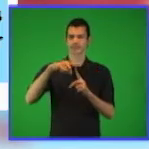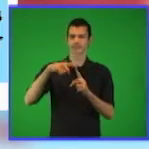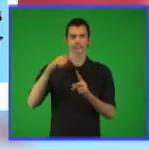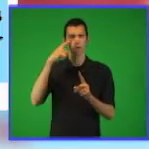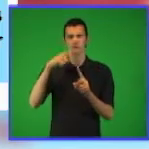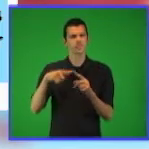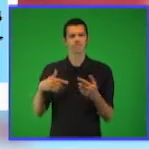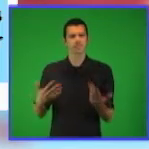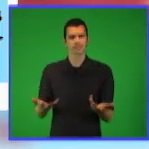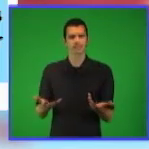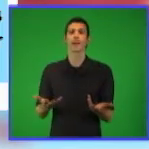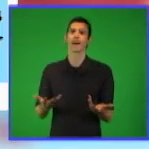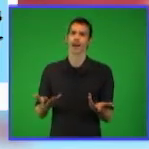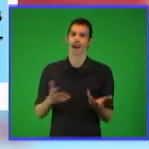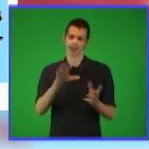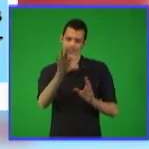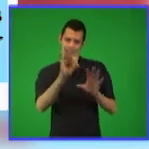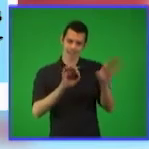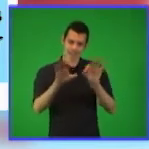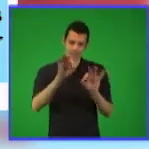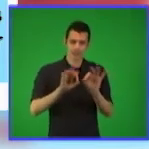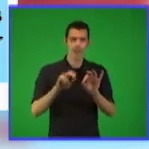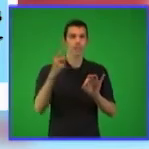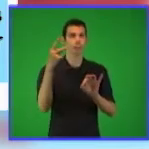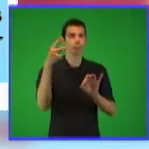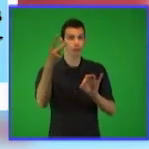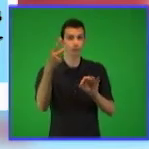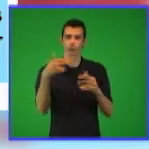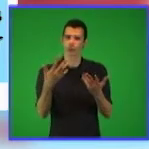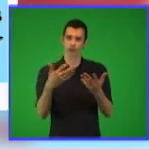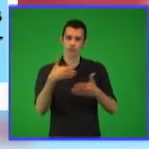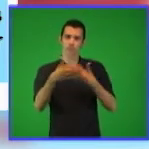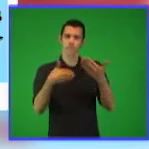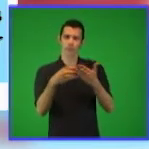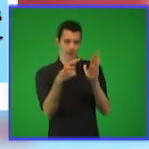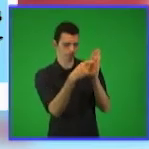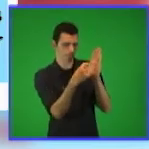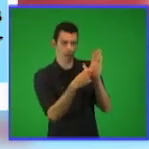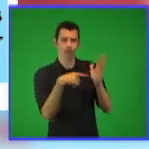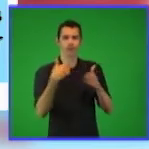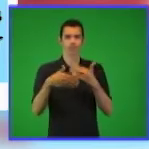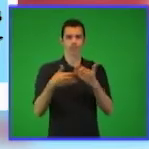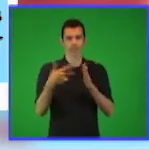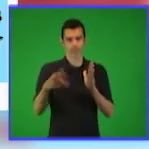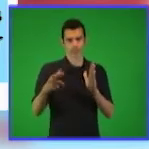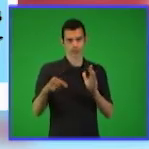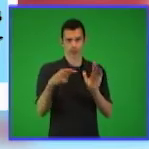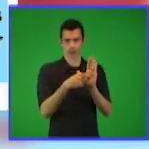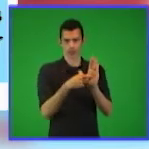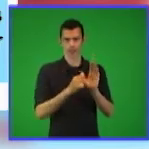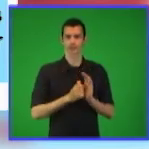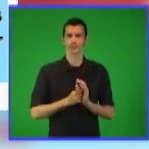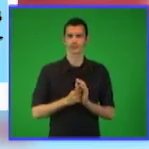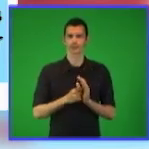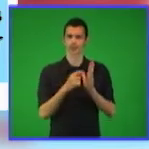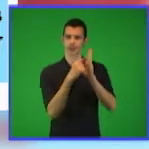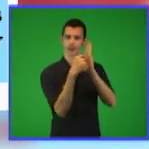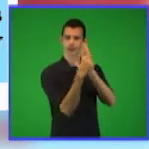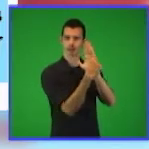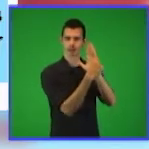orientada a seleccionar dos de los problemas que resuelvan en los epígrafes